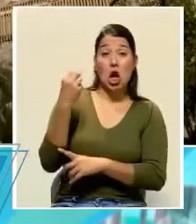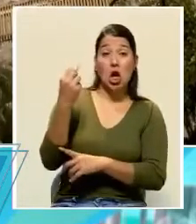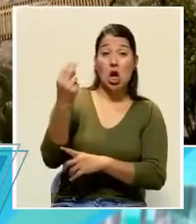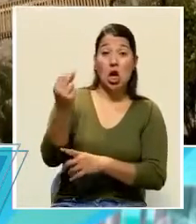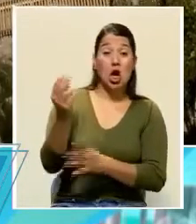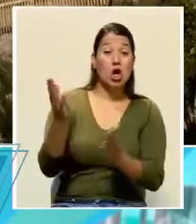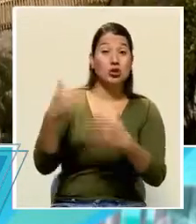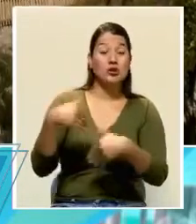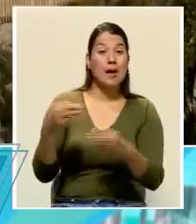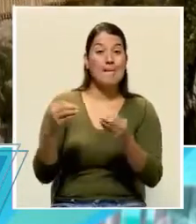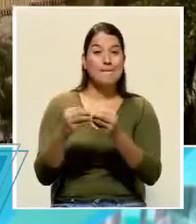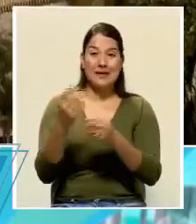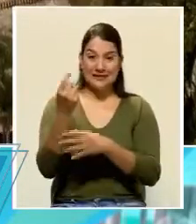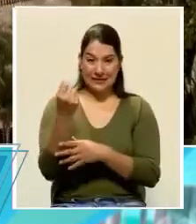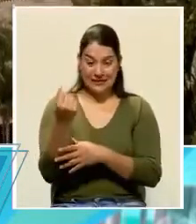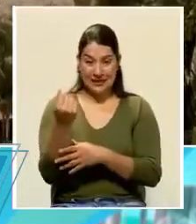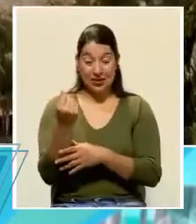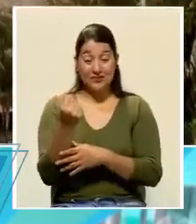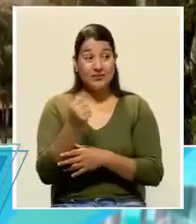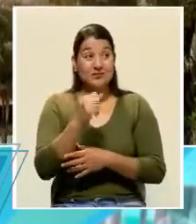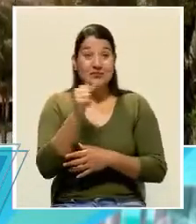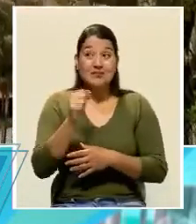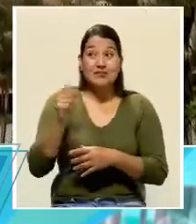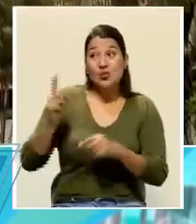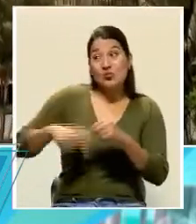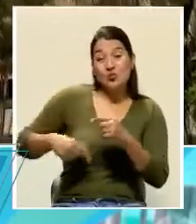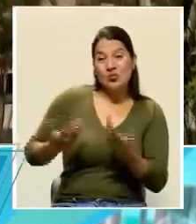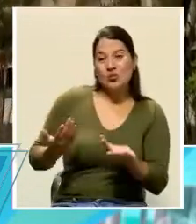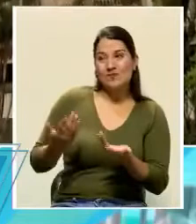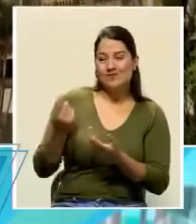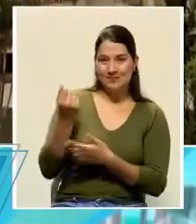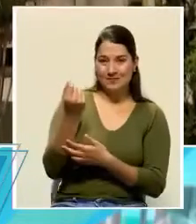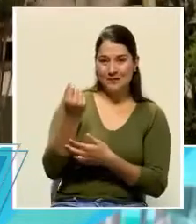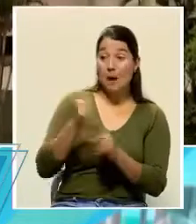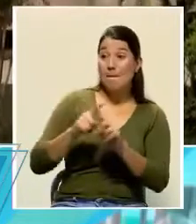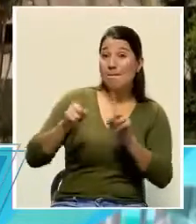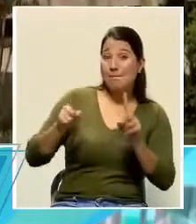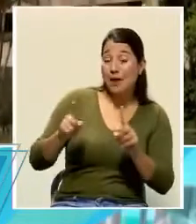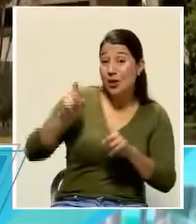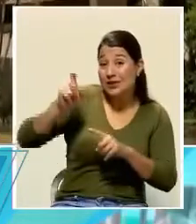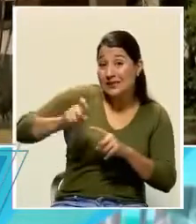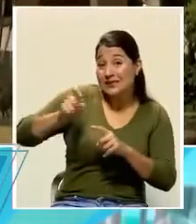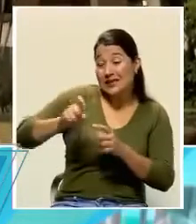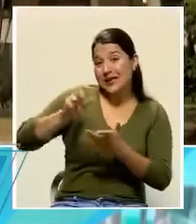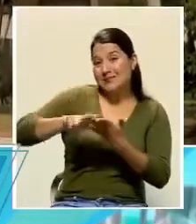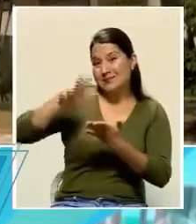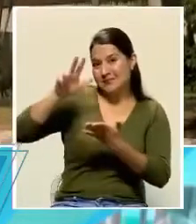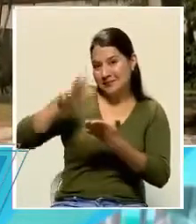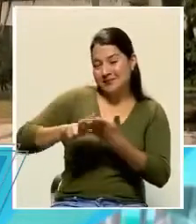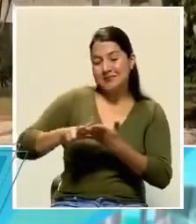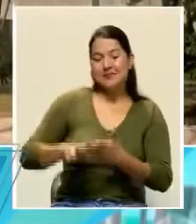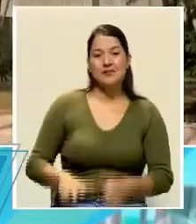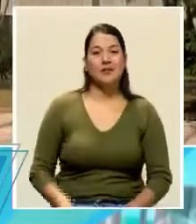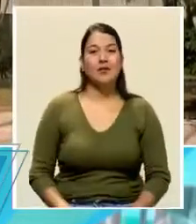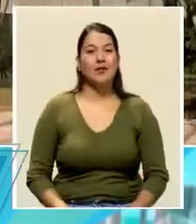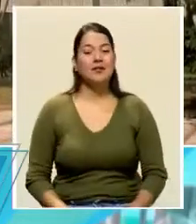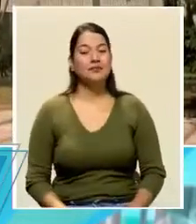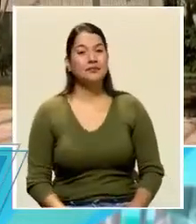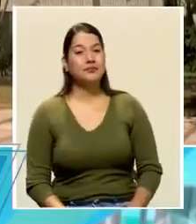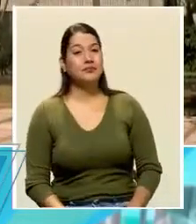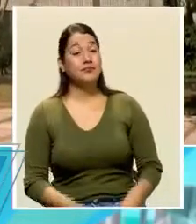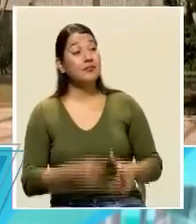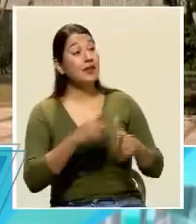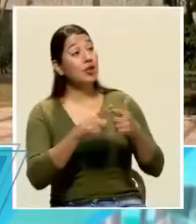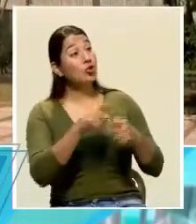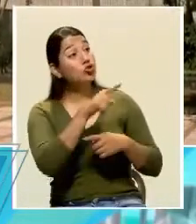identificaron, pero que requieren una financiación para ponerlas en vigencia plenamente. El llamado que ustedes